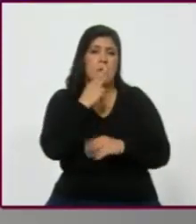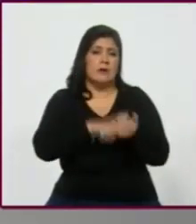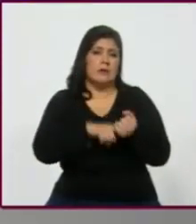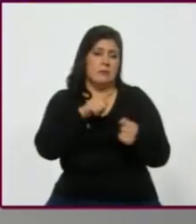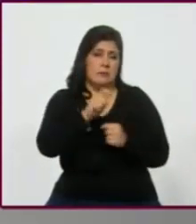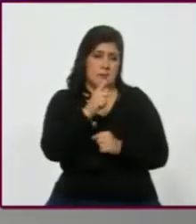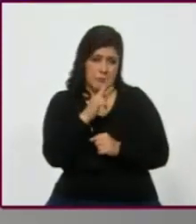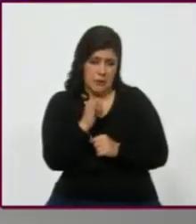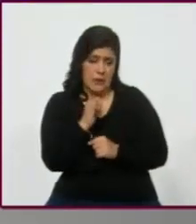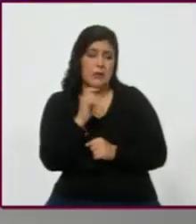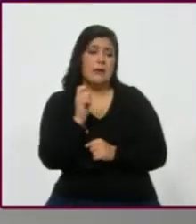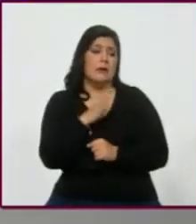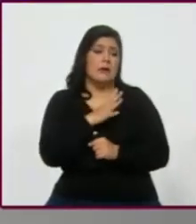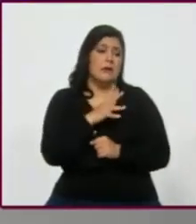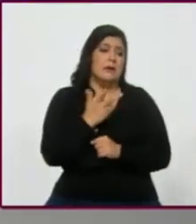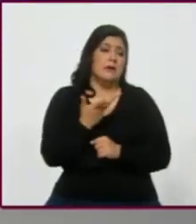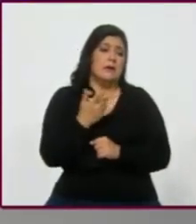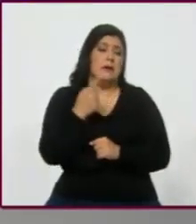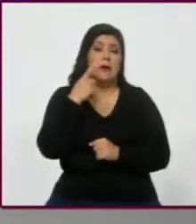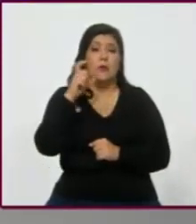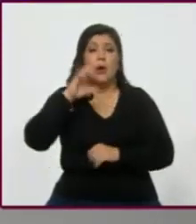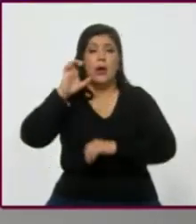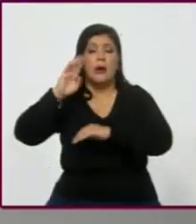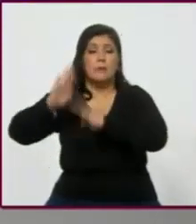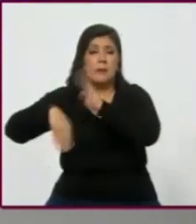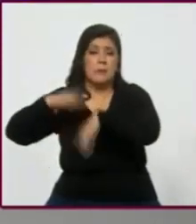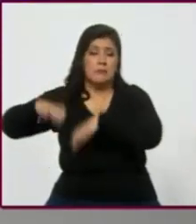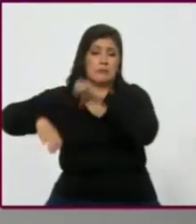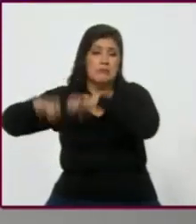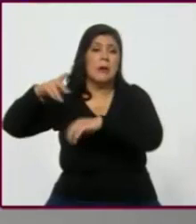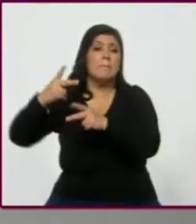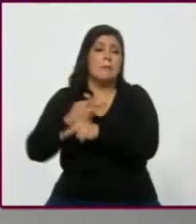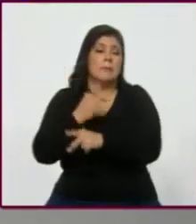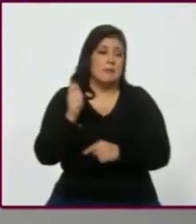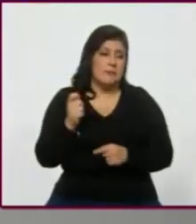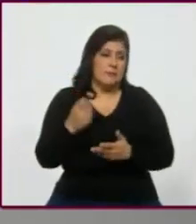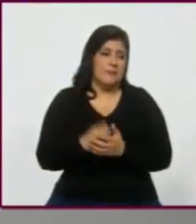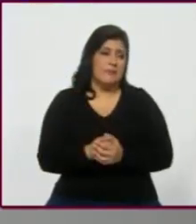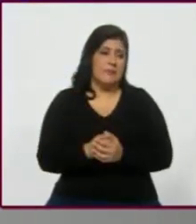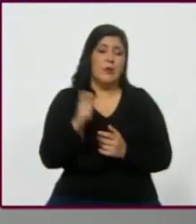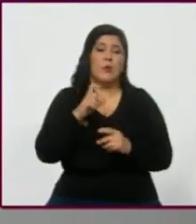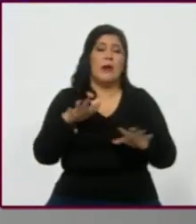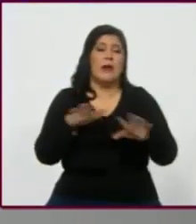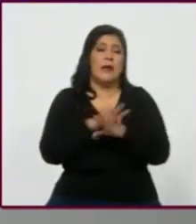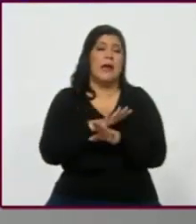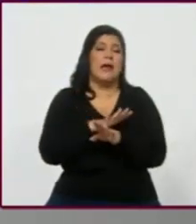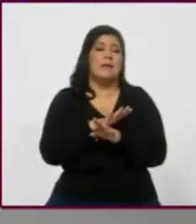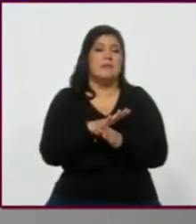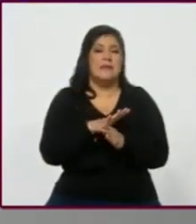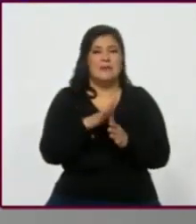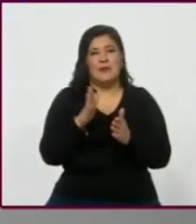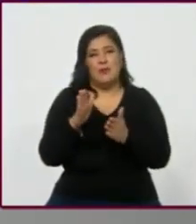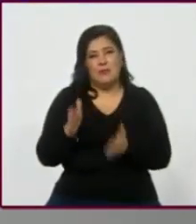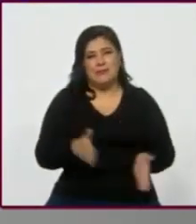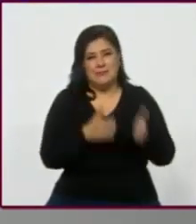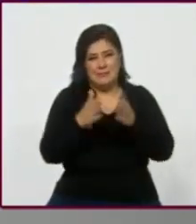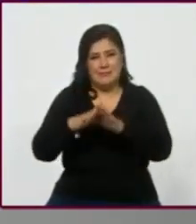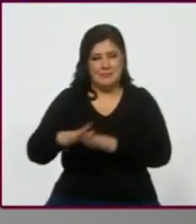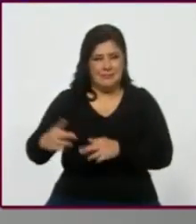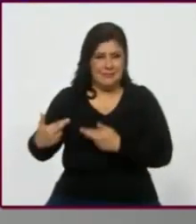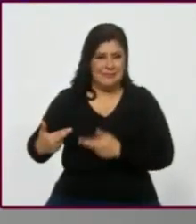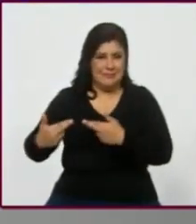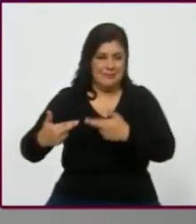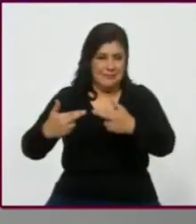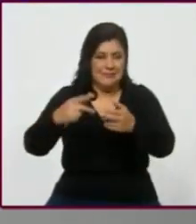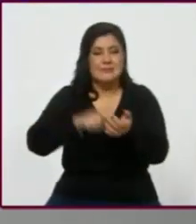24, 17... hacer ahora que se empiezan a morir los mayores, verdad? Sí, pues, cuando venga el cambio generacional. cambio generacional, ¿verdad? Ya, que van a